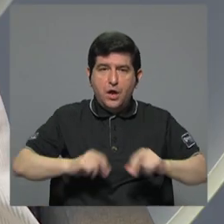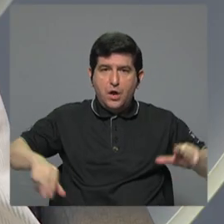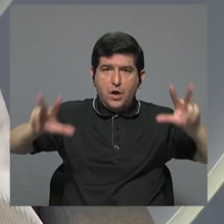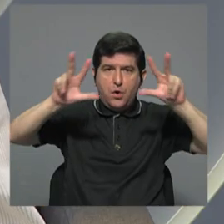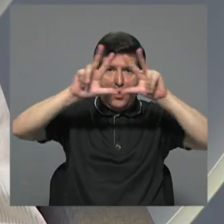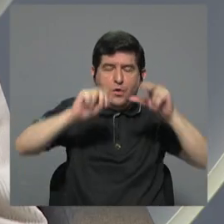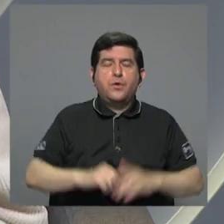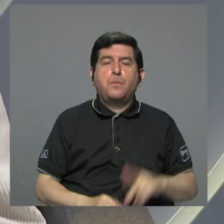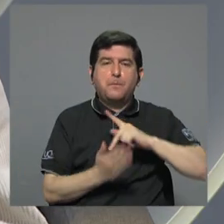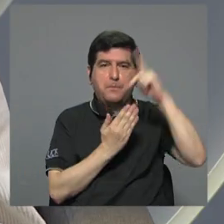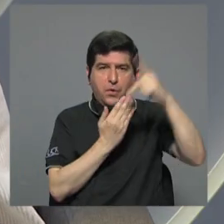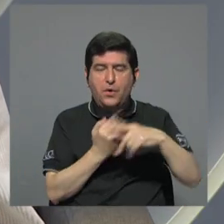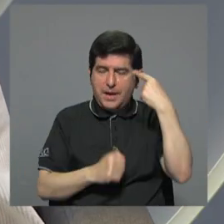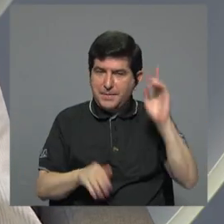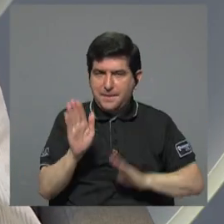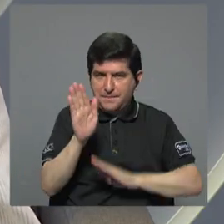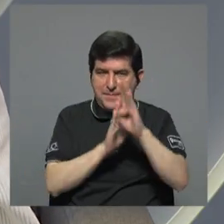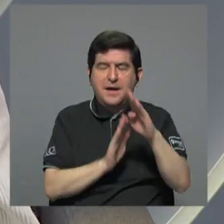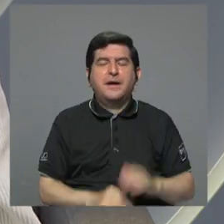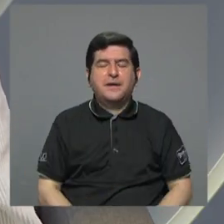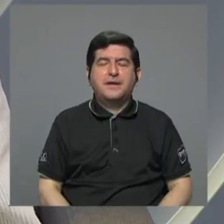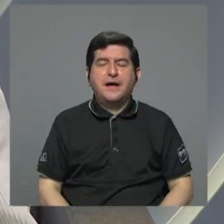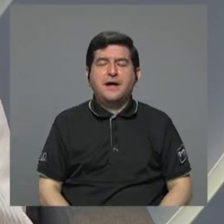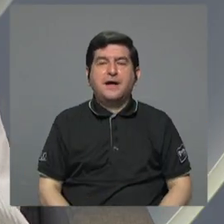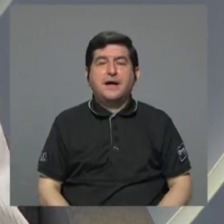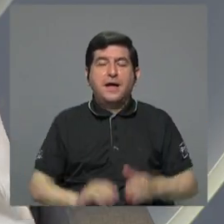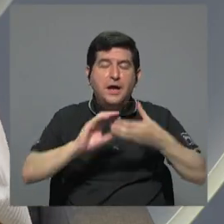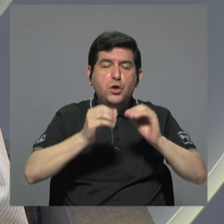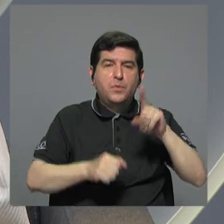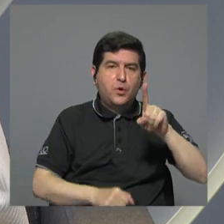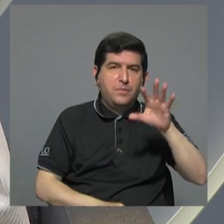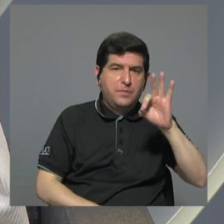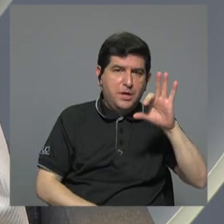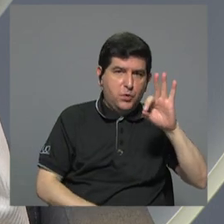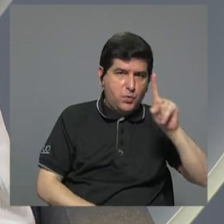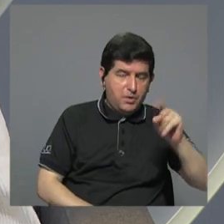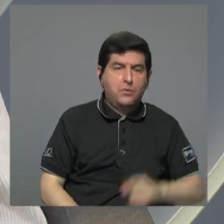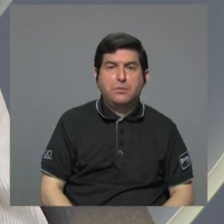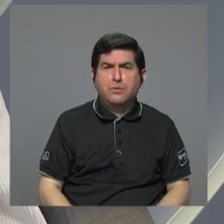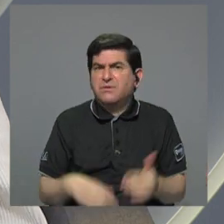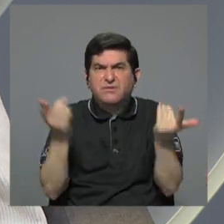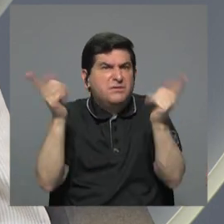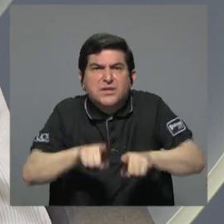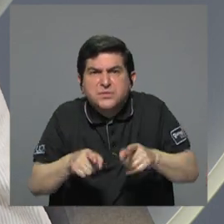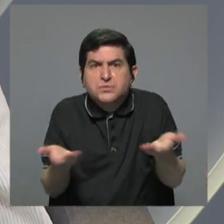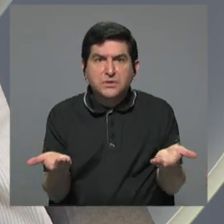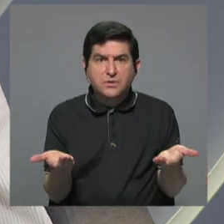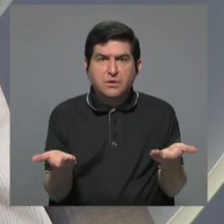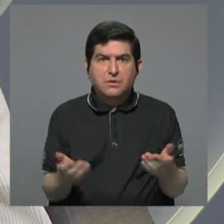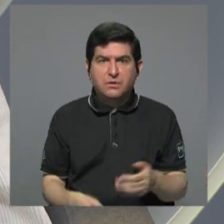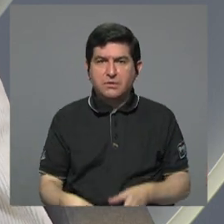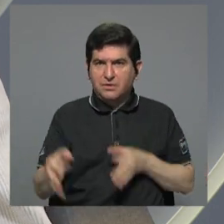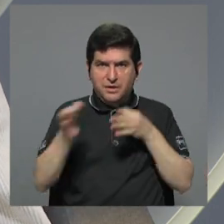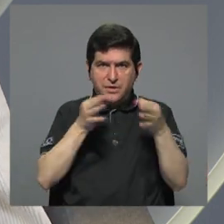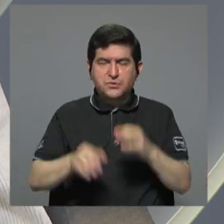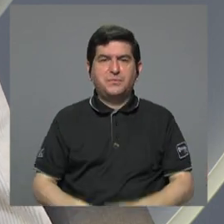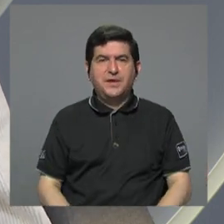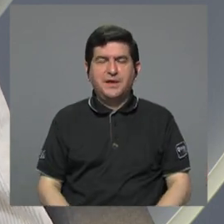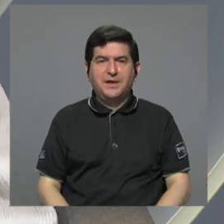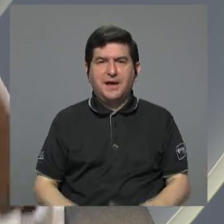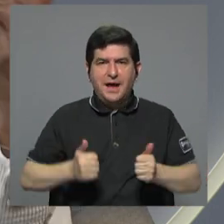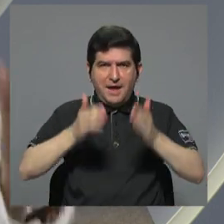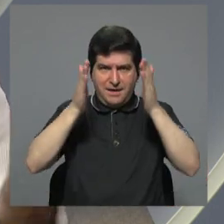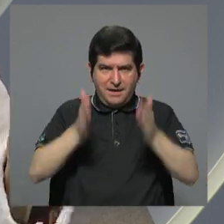Desarrollo, el Índice de Desarrollo Humano de 1991. ¿Qué ha pasado? Que nos digan, tanto el aspirante a la